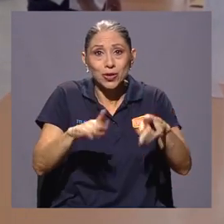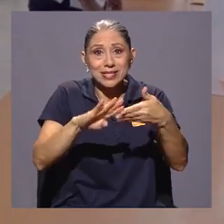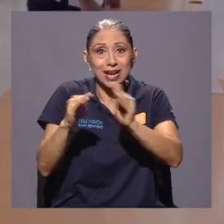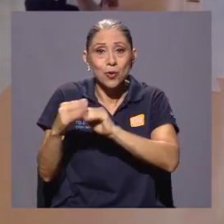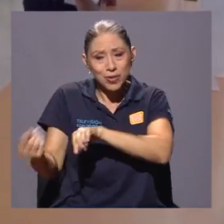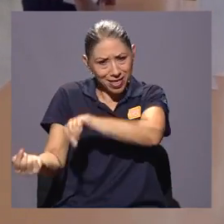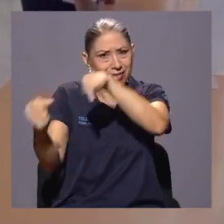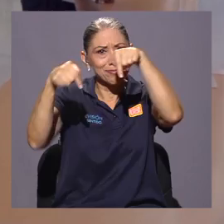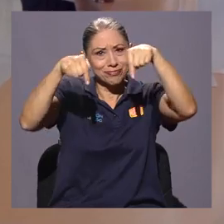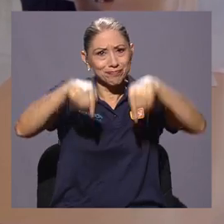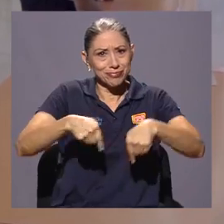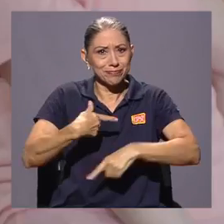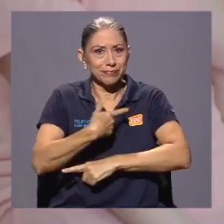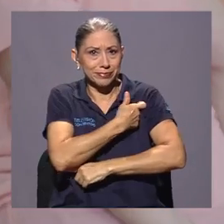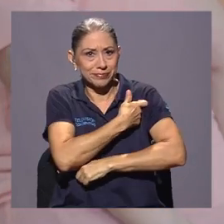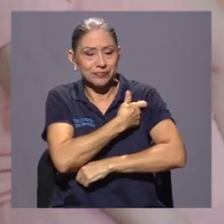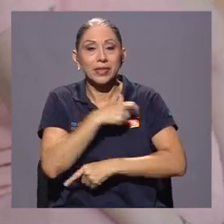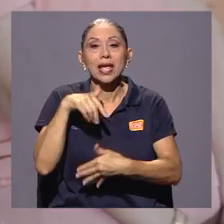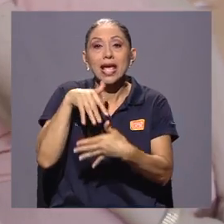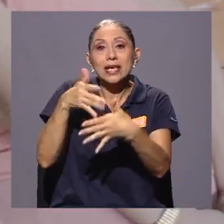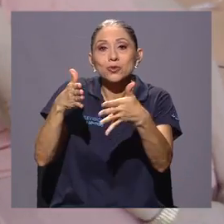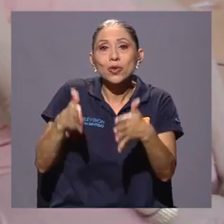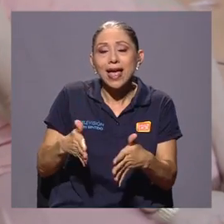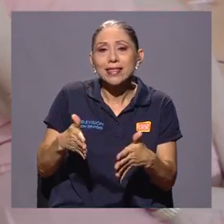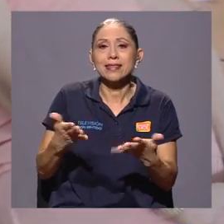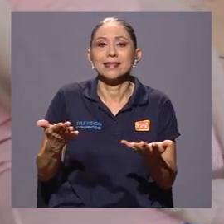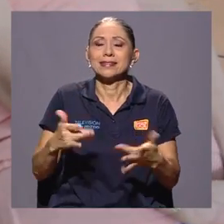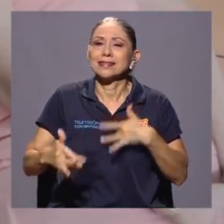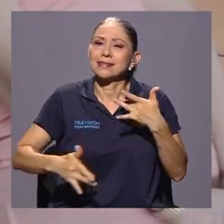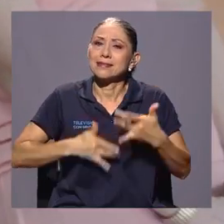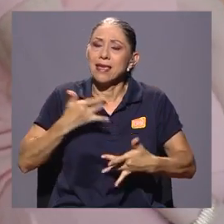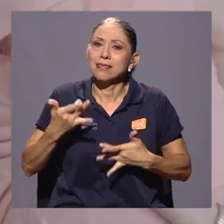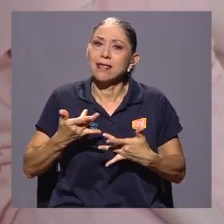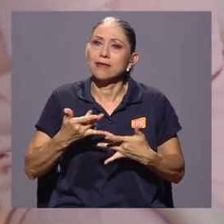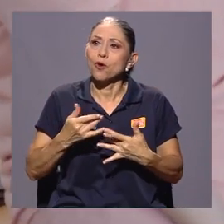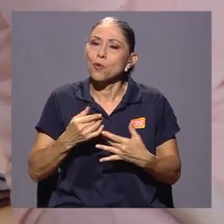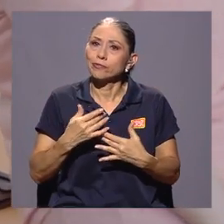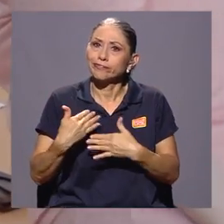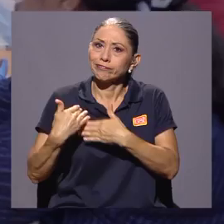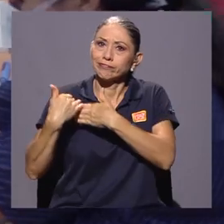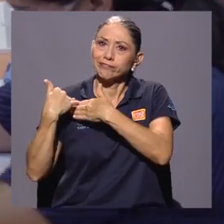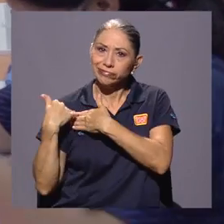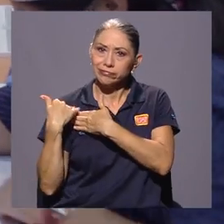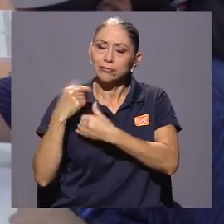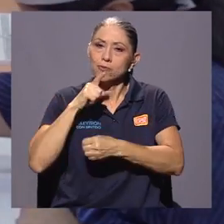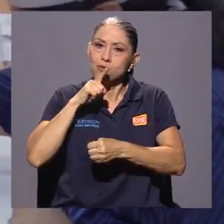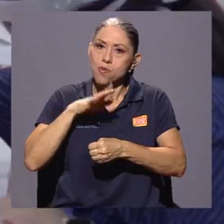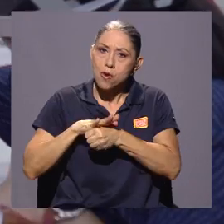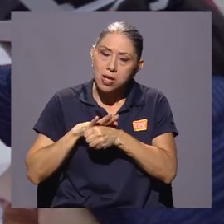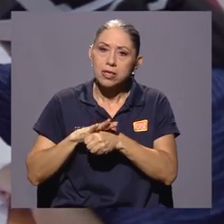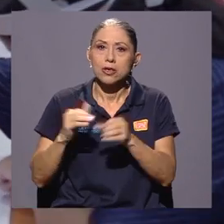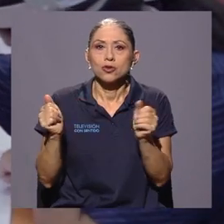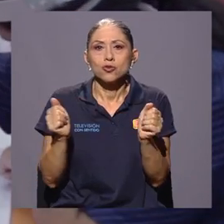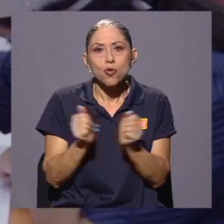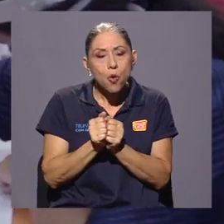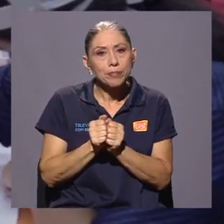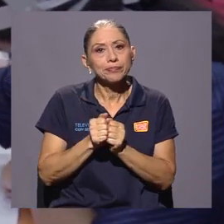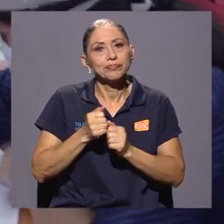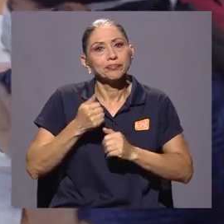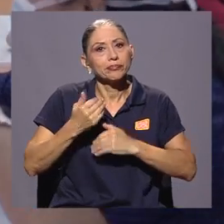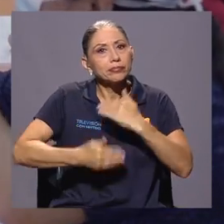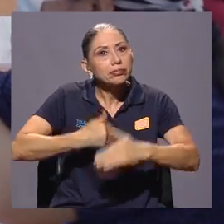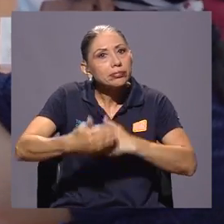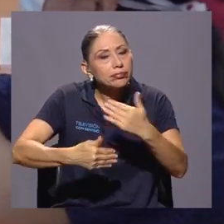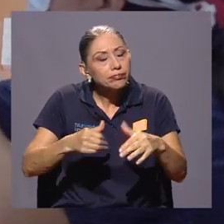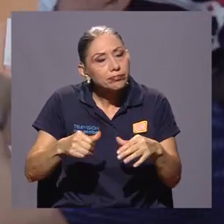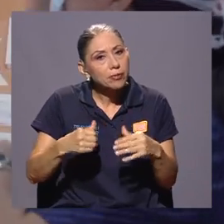A la que pertenece, y los estudiantes pues realmente se sienten comprometidos, ¿verdad? Con sacar avance,